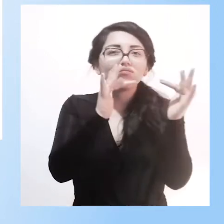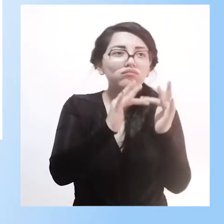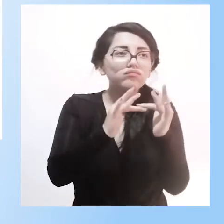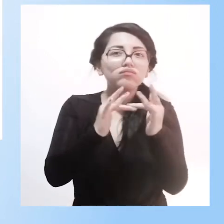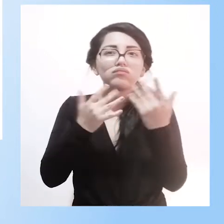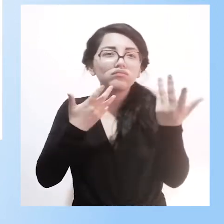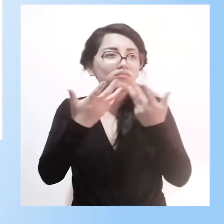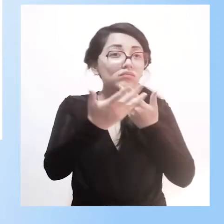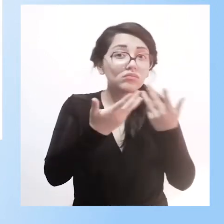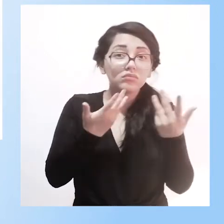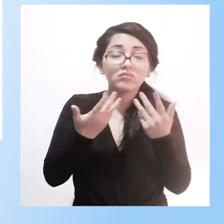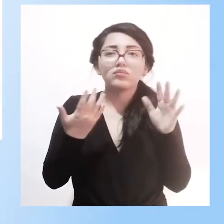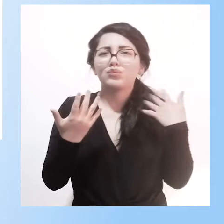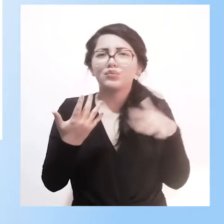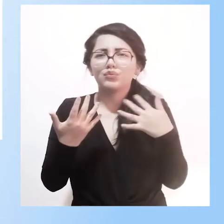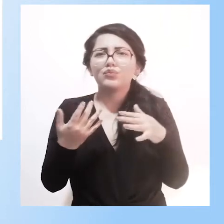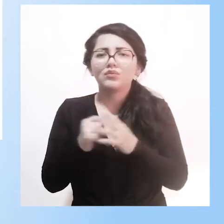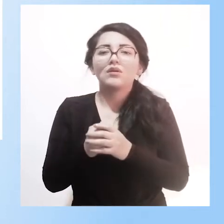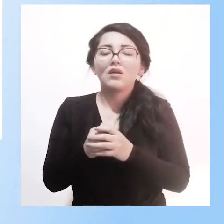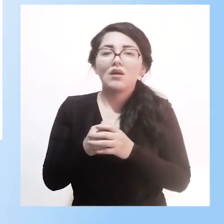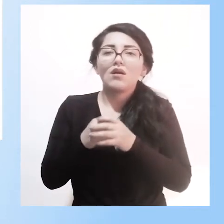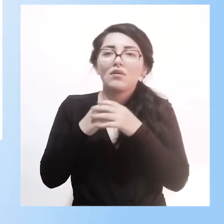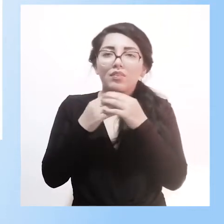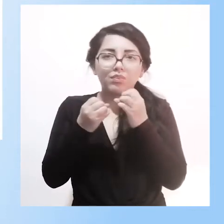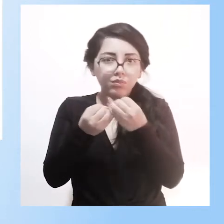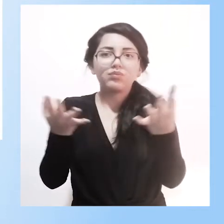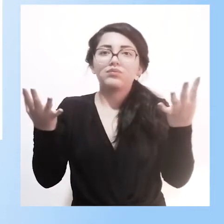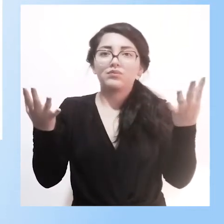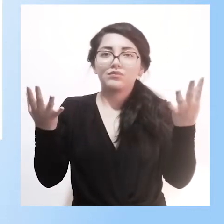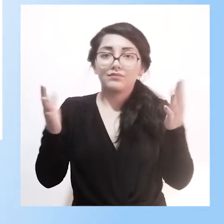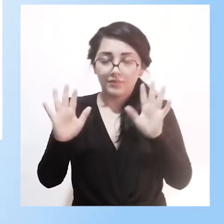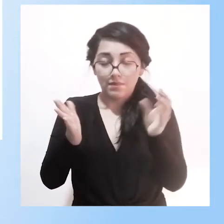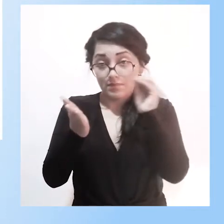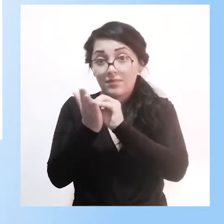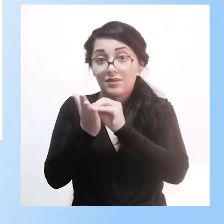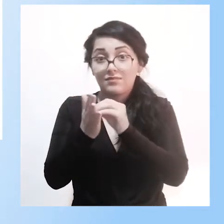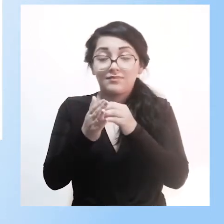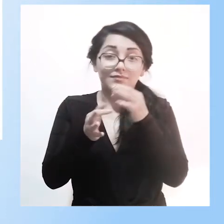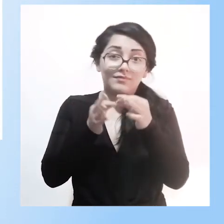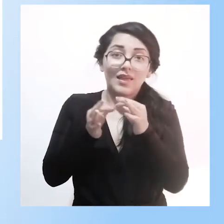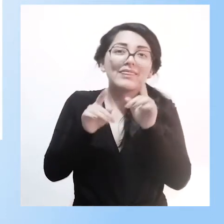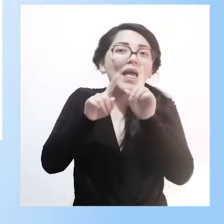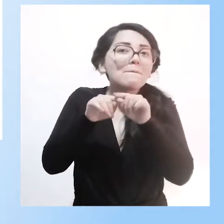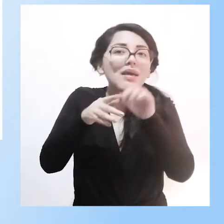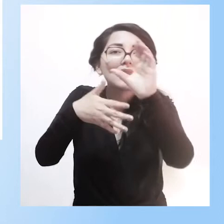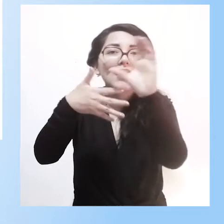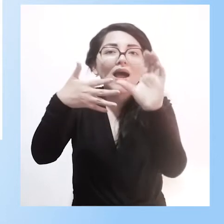es múltiple. Vuelvo a repetir, de acuerdo al caso, acá tenemos